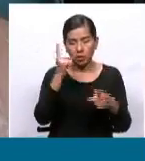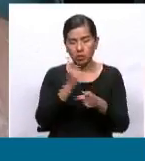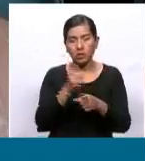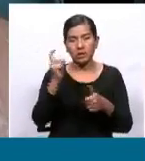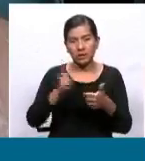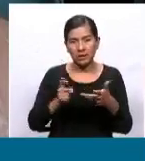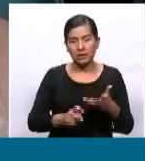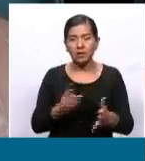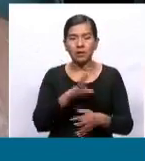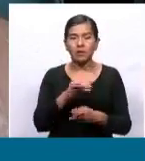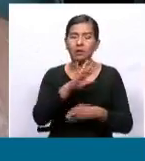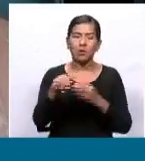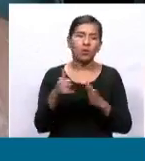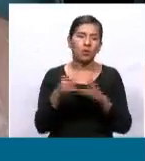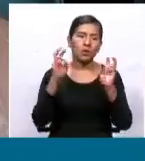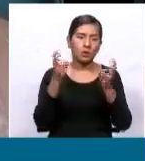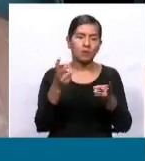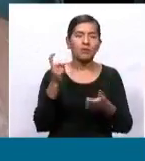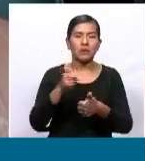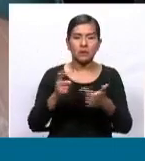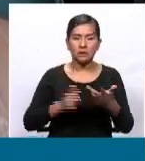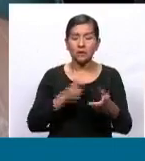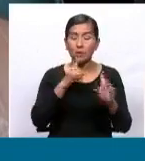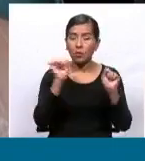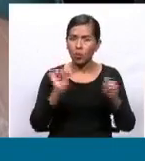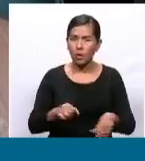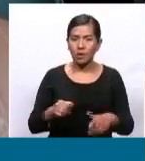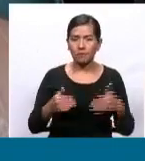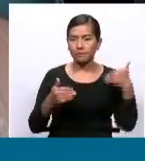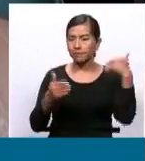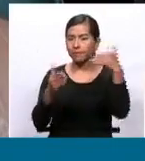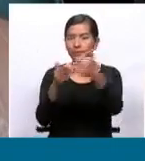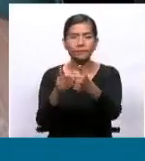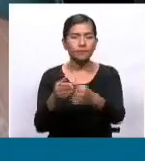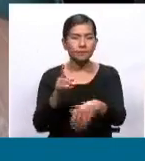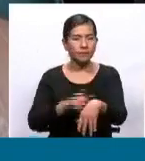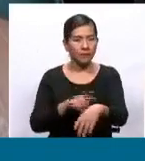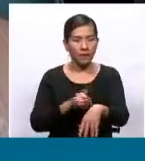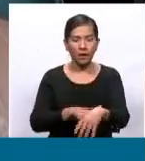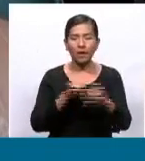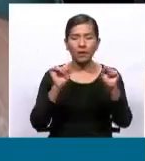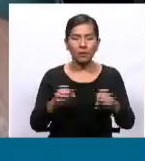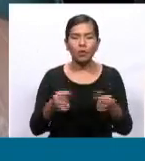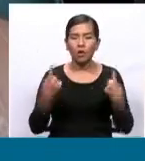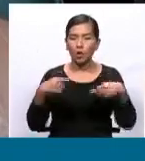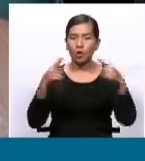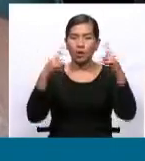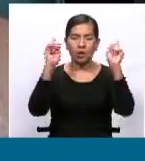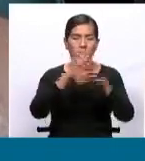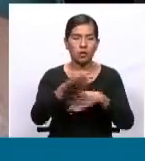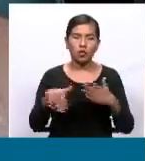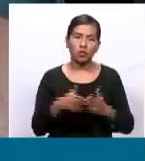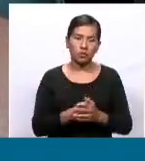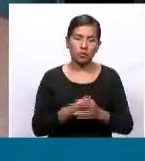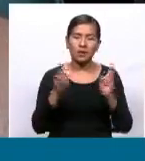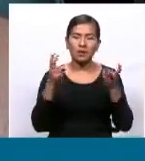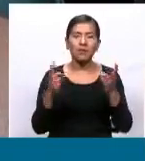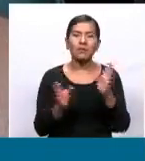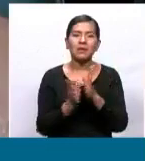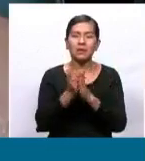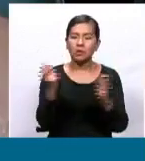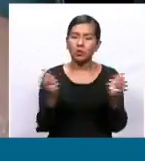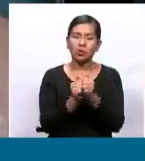y, sobre todo, que se pueda llegar en esos tiempos a lograr todo lo que se quiere, un censo con